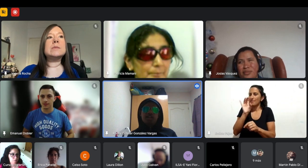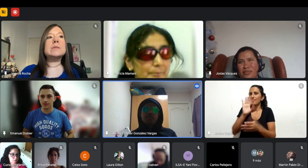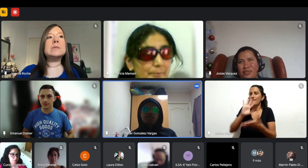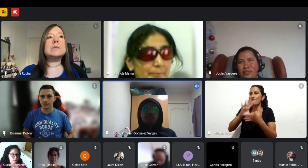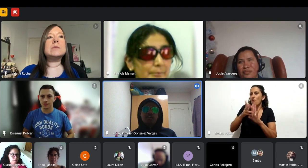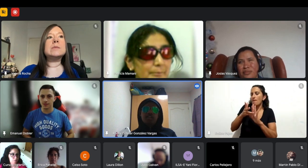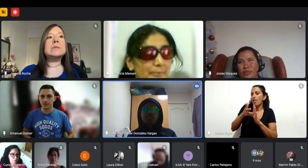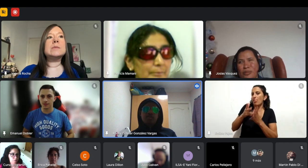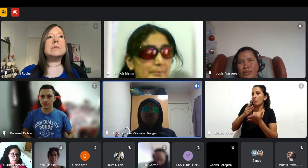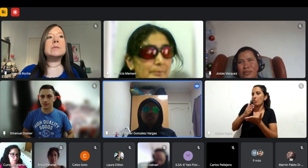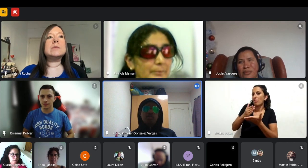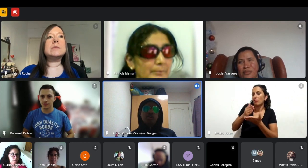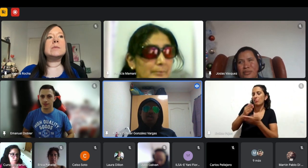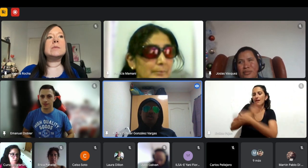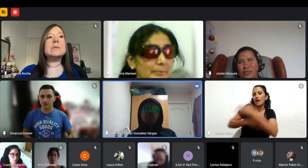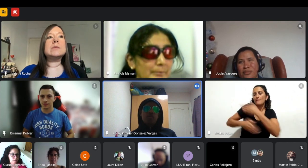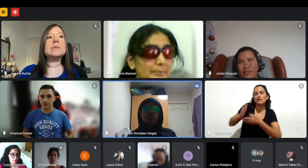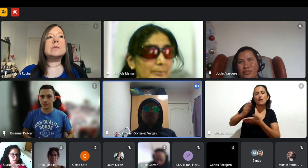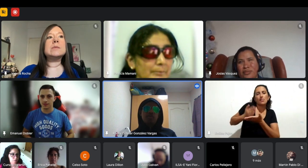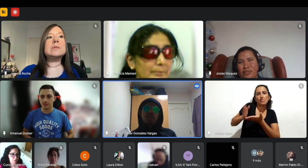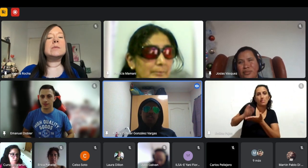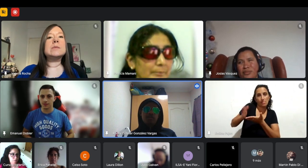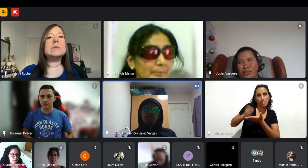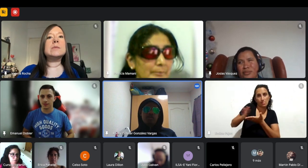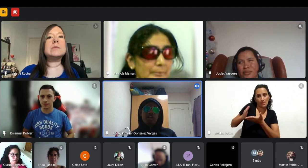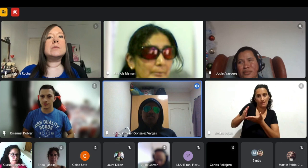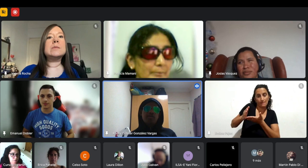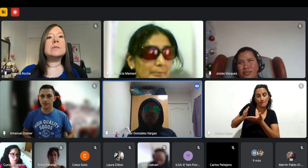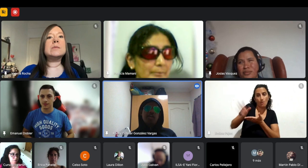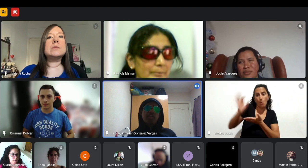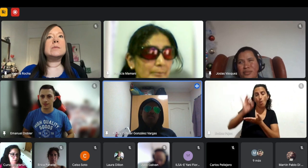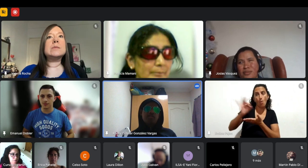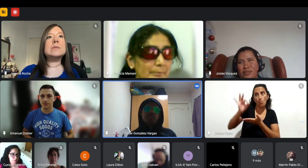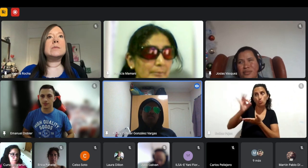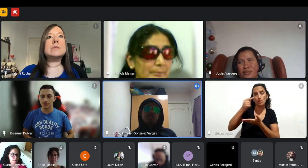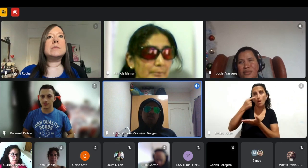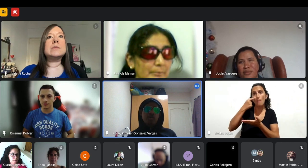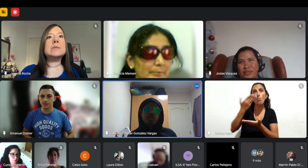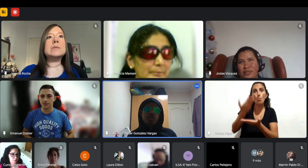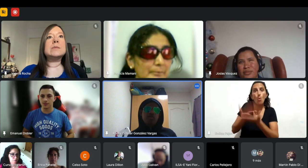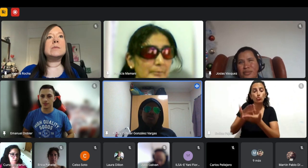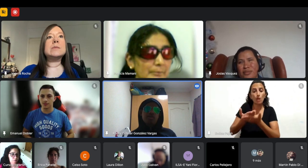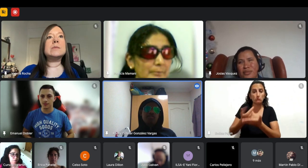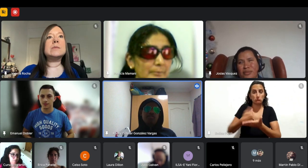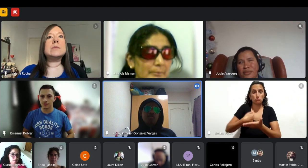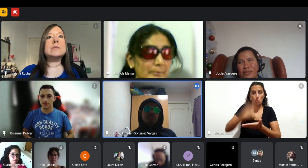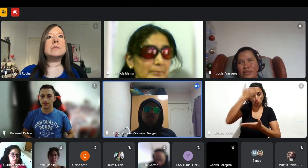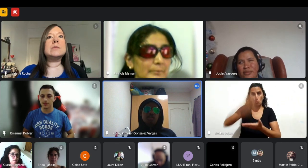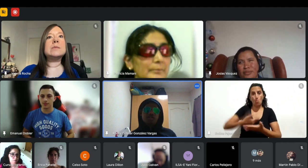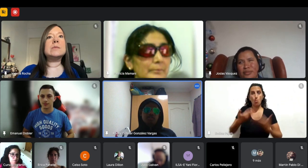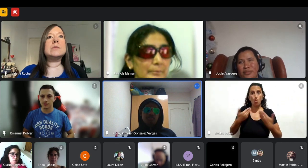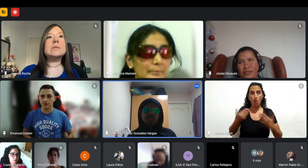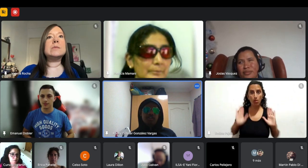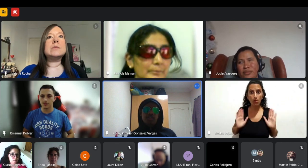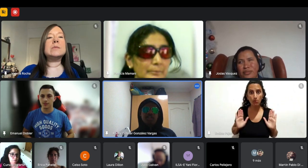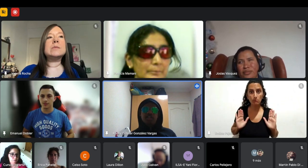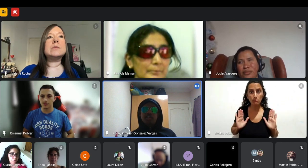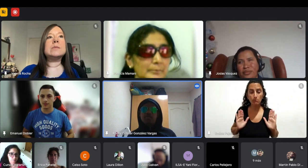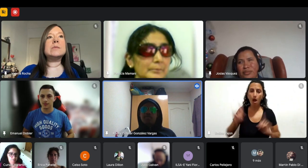la discapacidad y no no dan como la oportunidad de demostrar las habilidades entonces eso muchas veces frustra